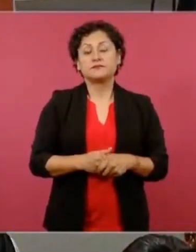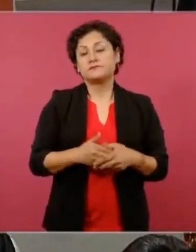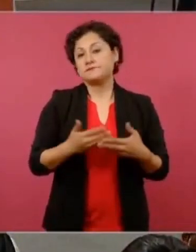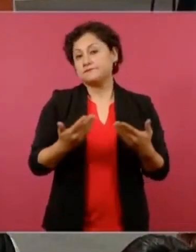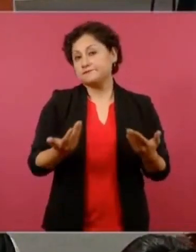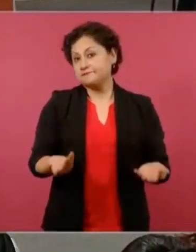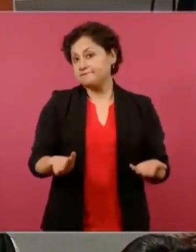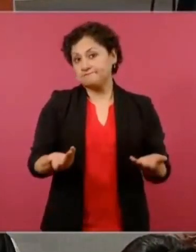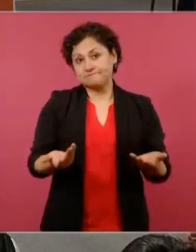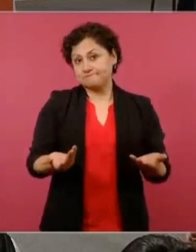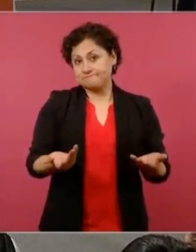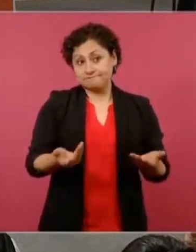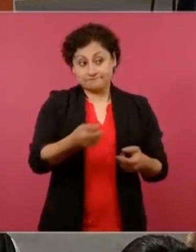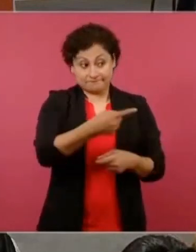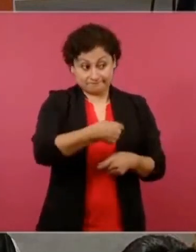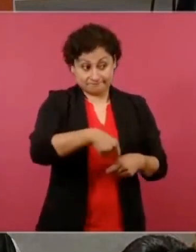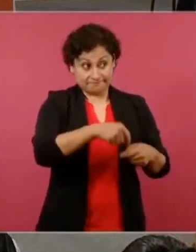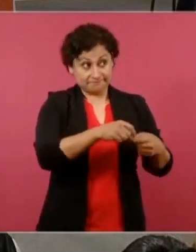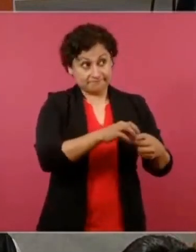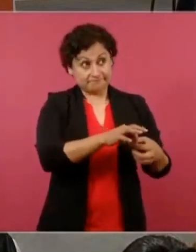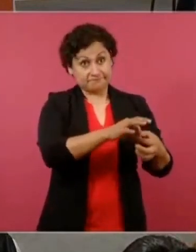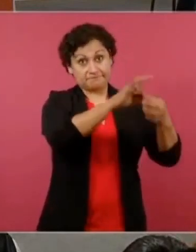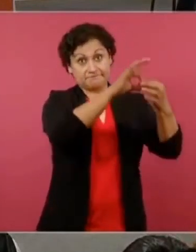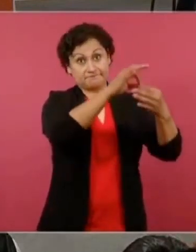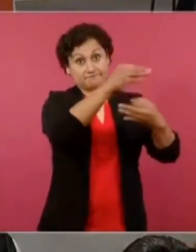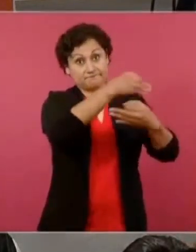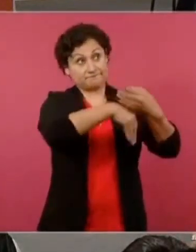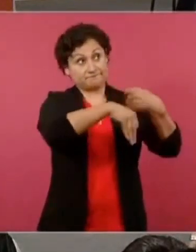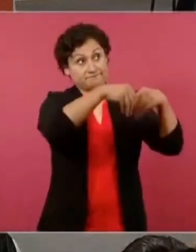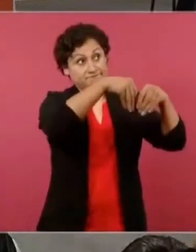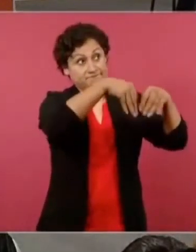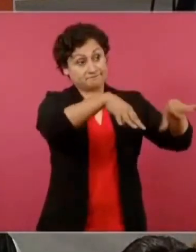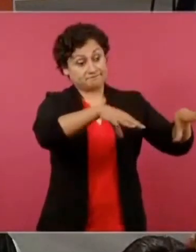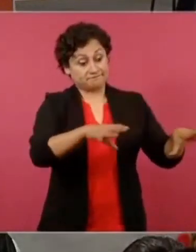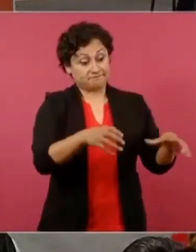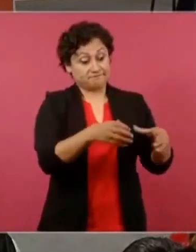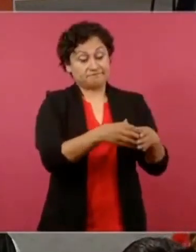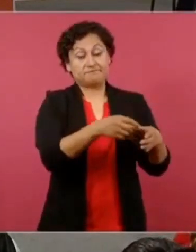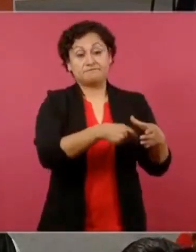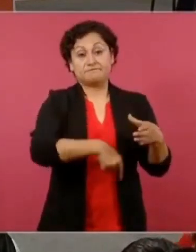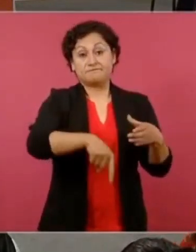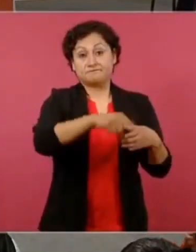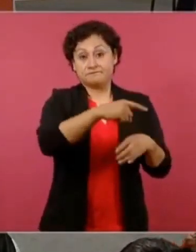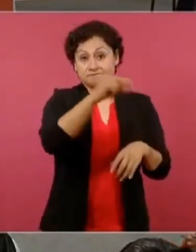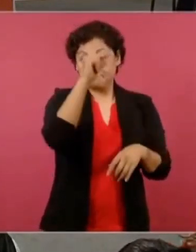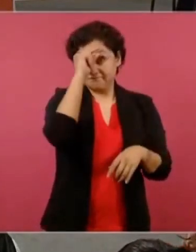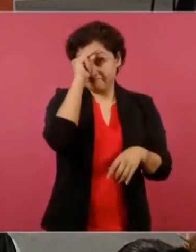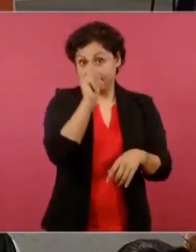todos ellos o la mayoría, también para no generalizar,